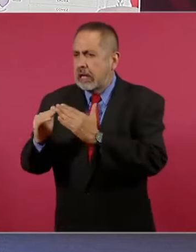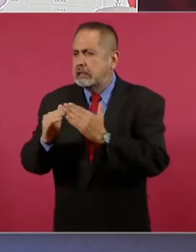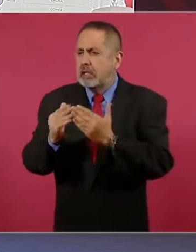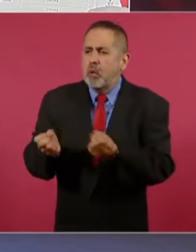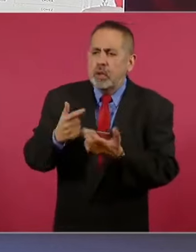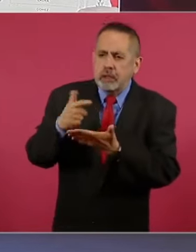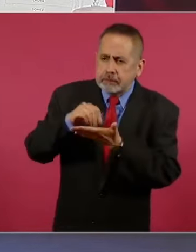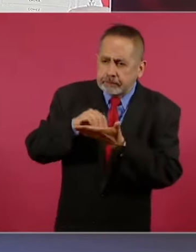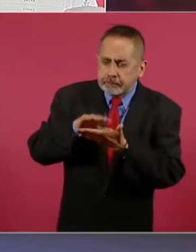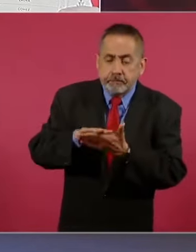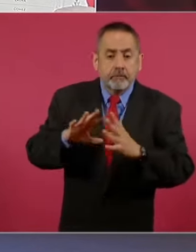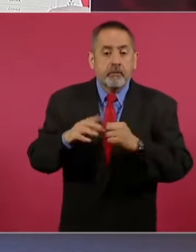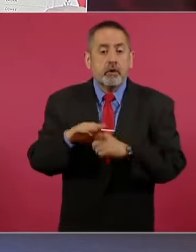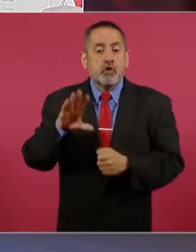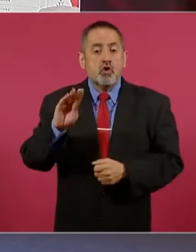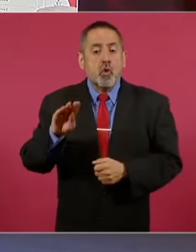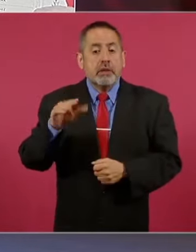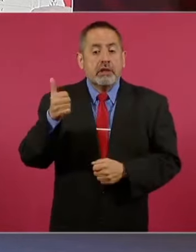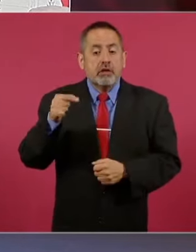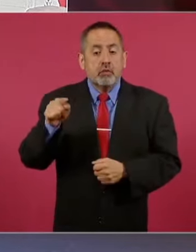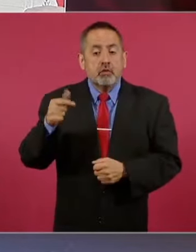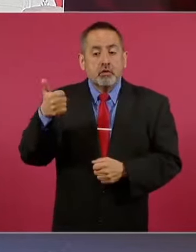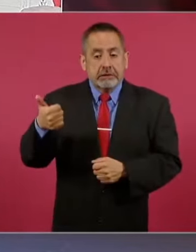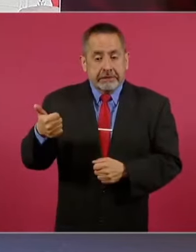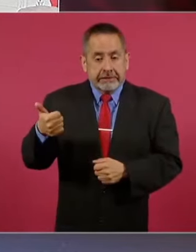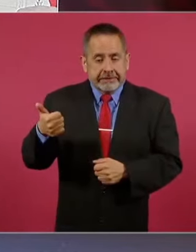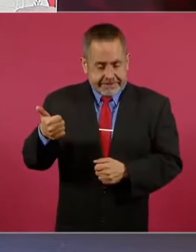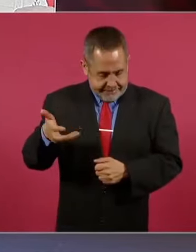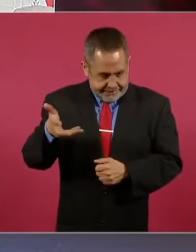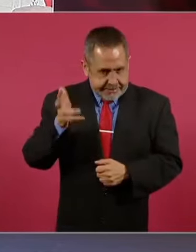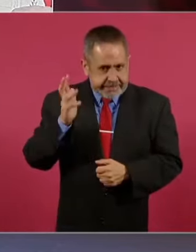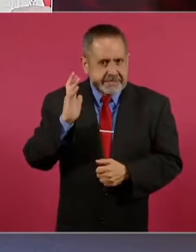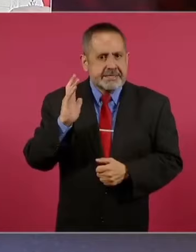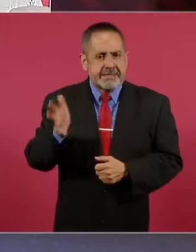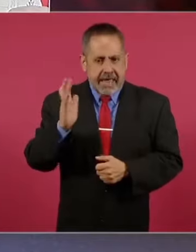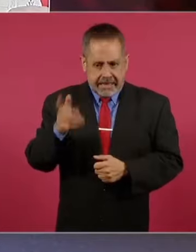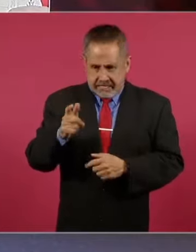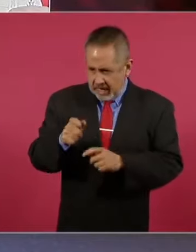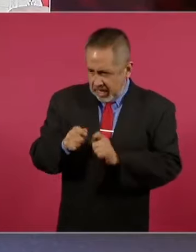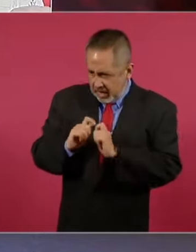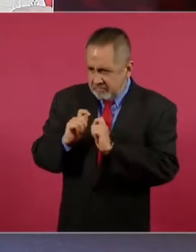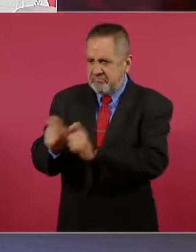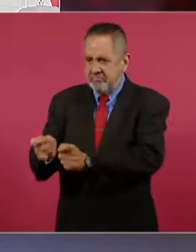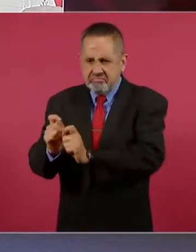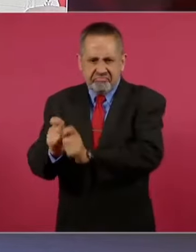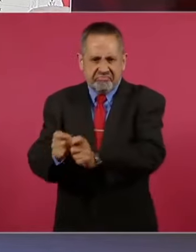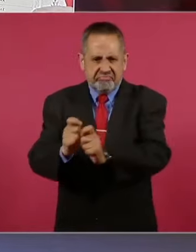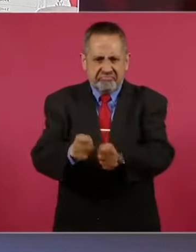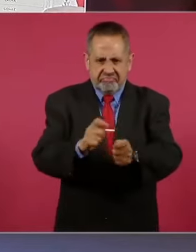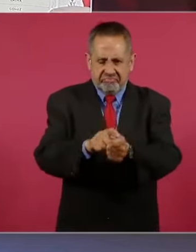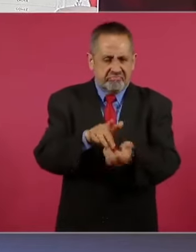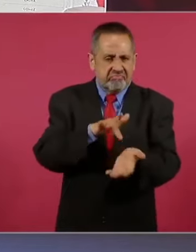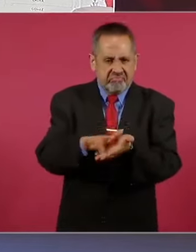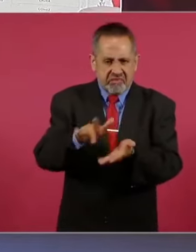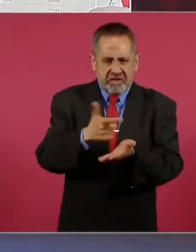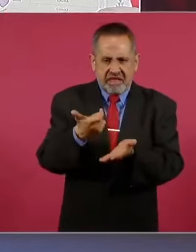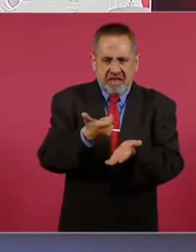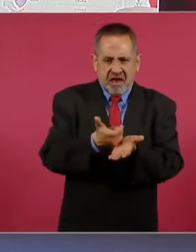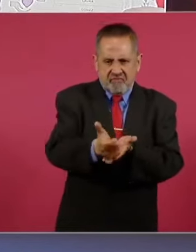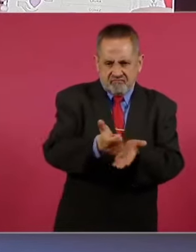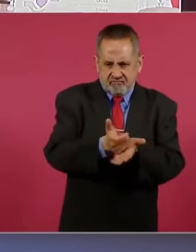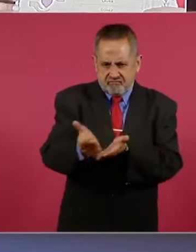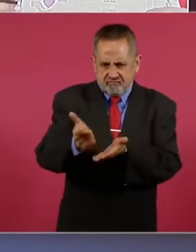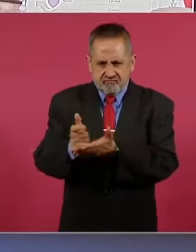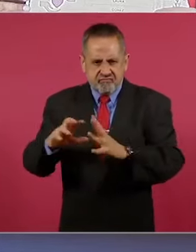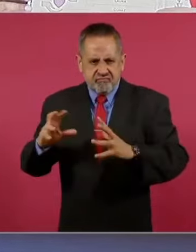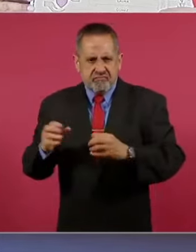el 96.6 recibió este apoyo, creo